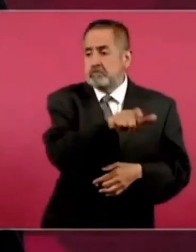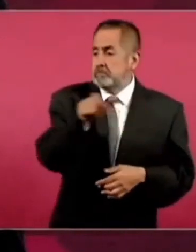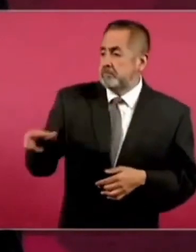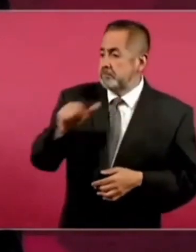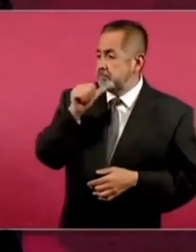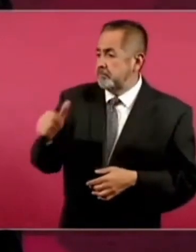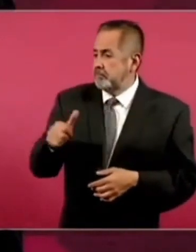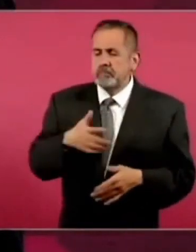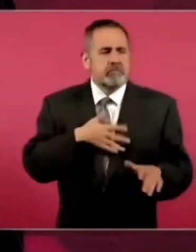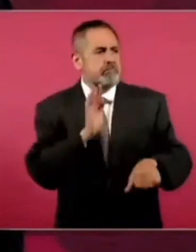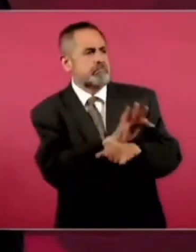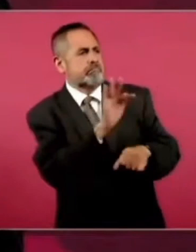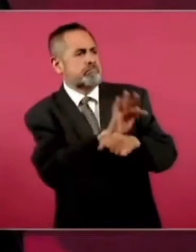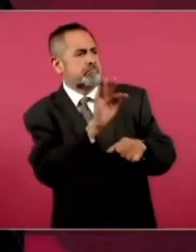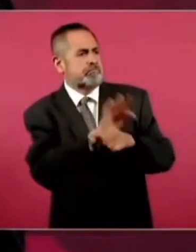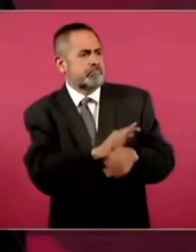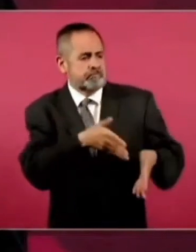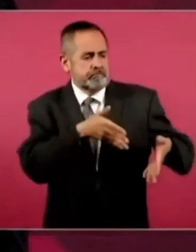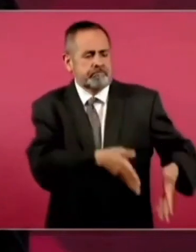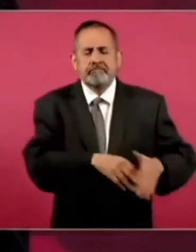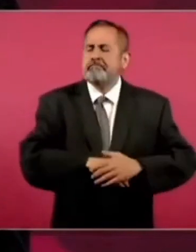De Porque todo eso va a salir.